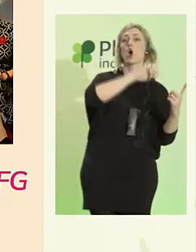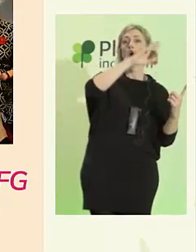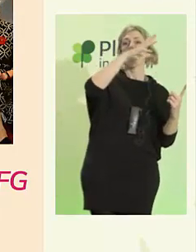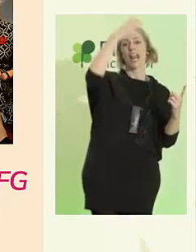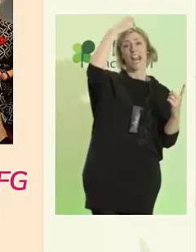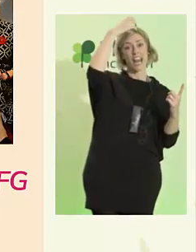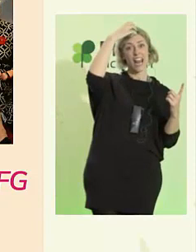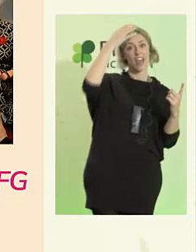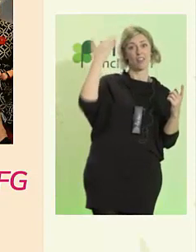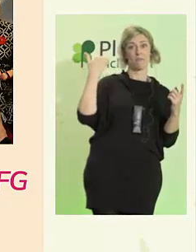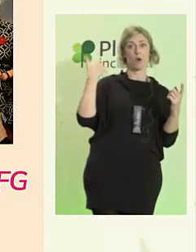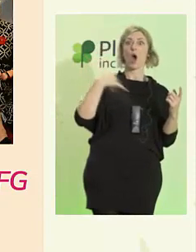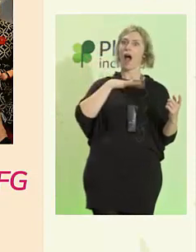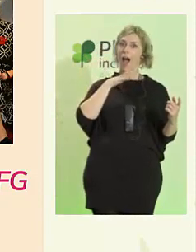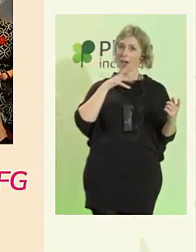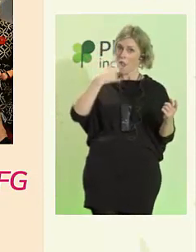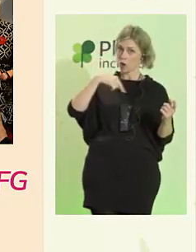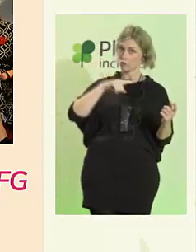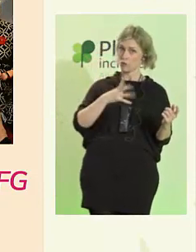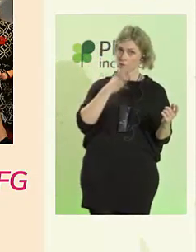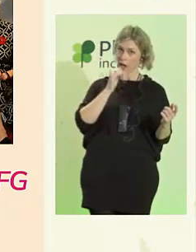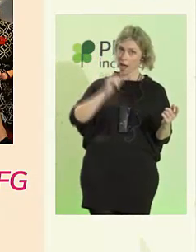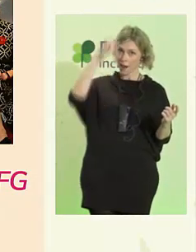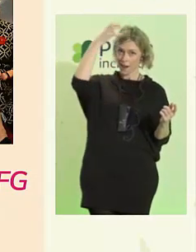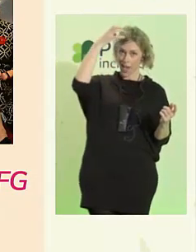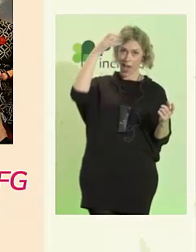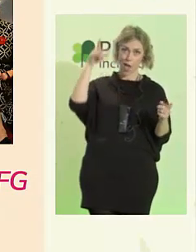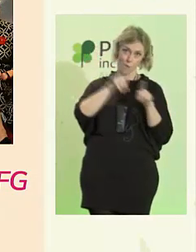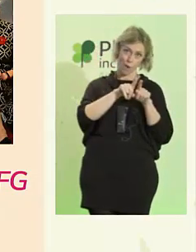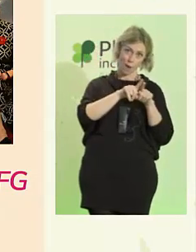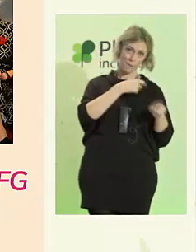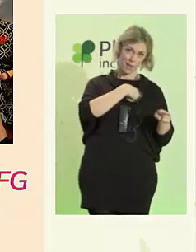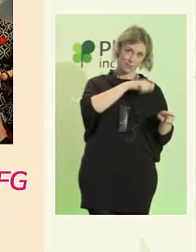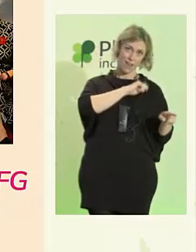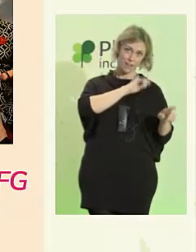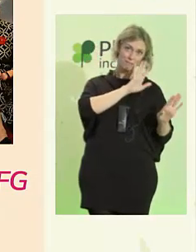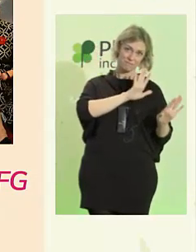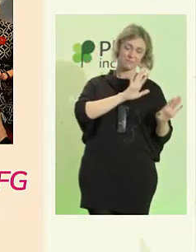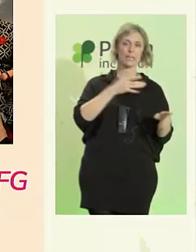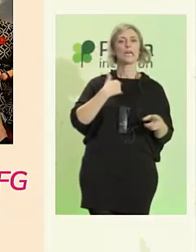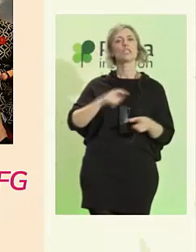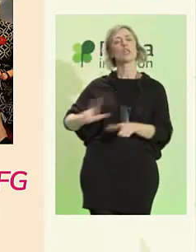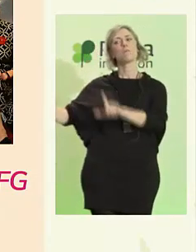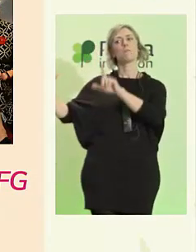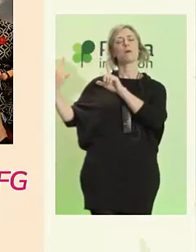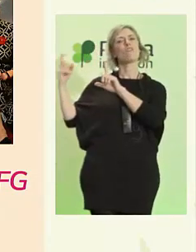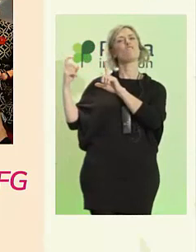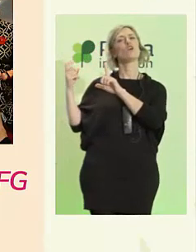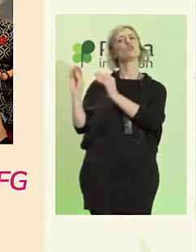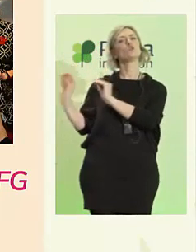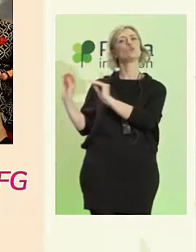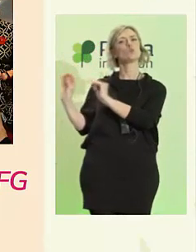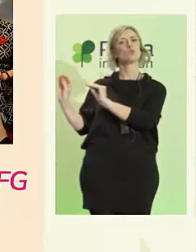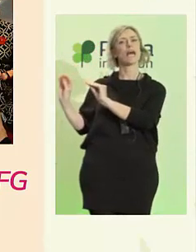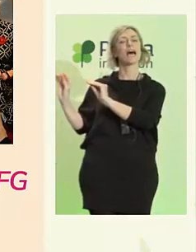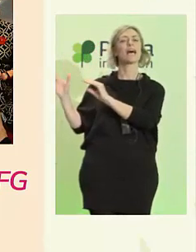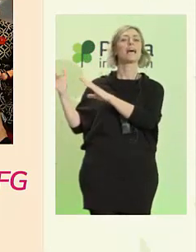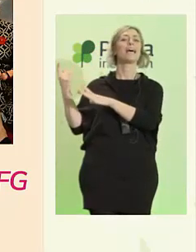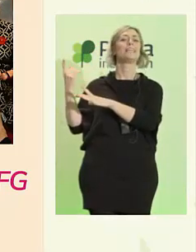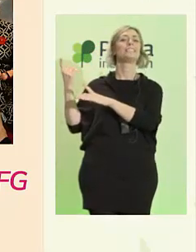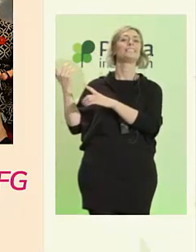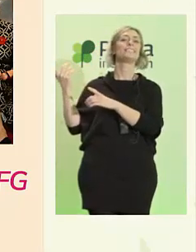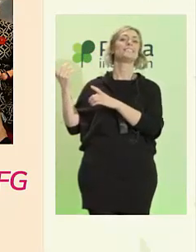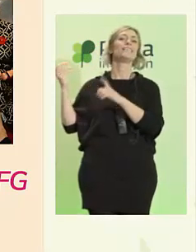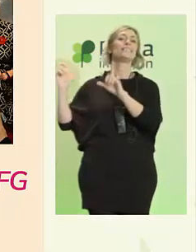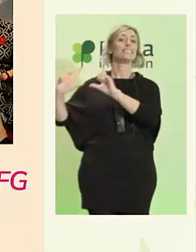España. Y salió su imagen, su fotografía en televisión. Y aquí